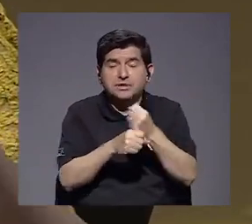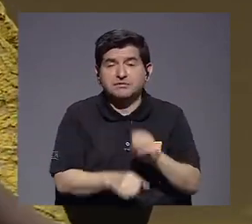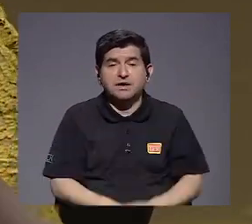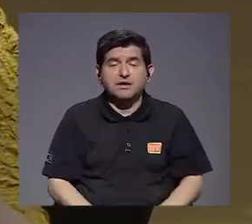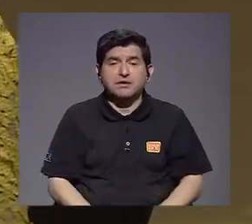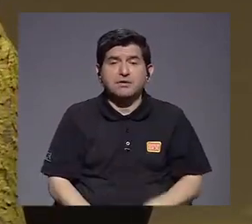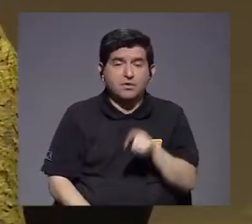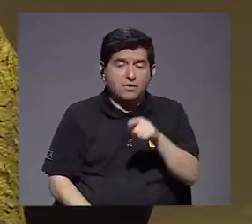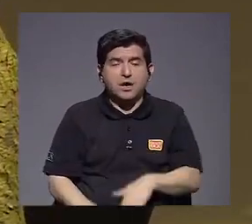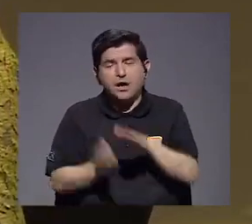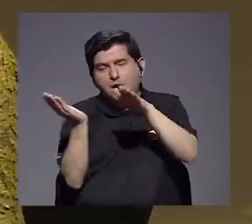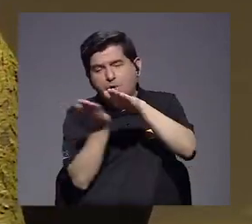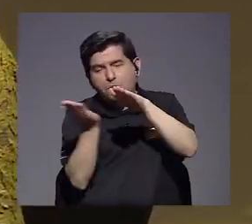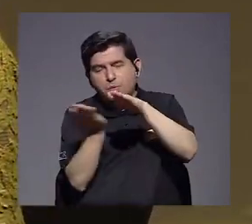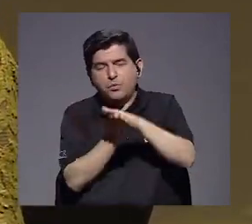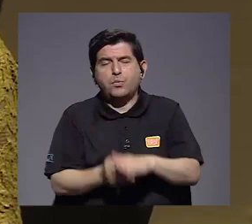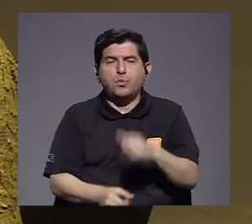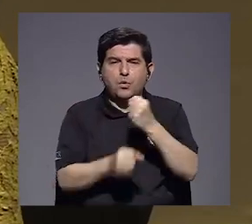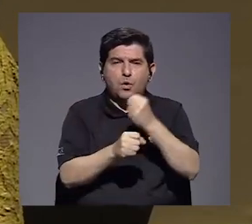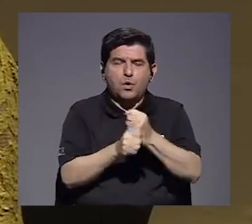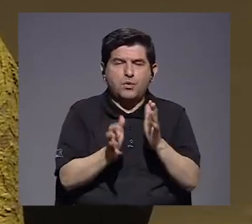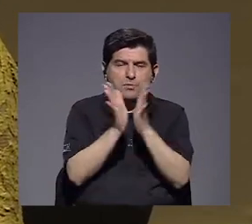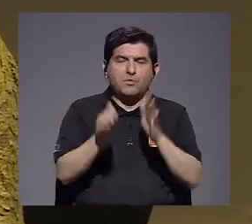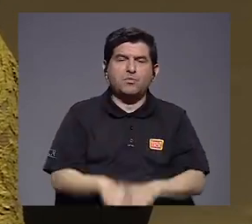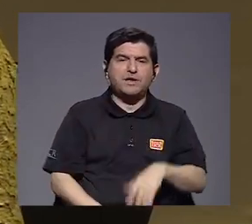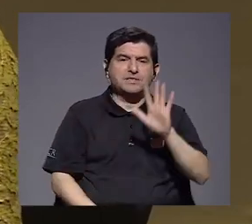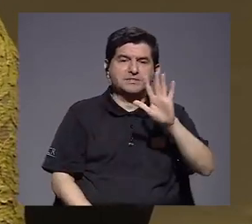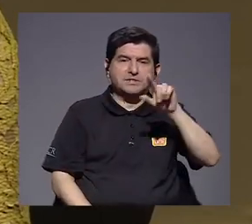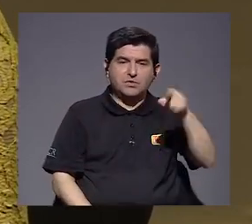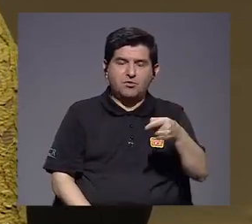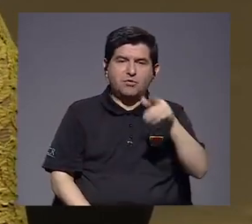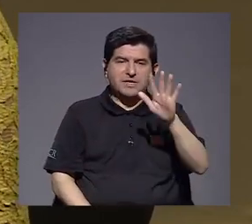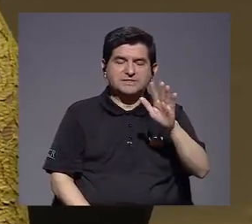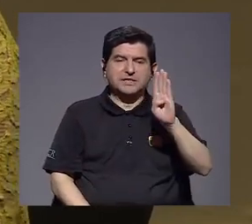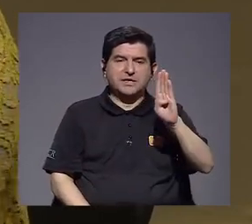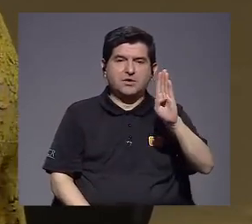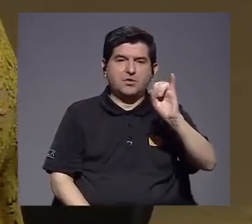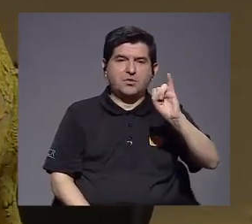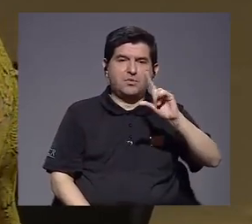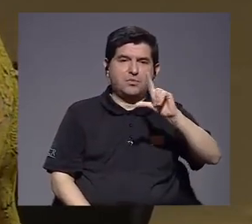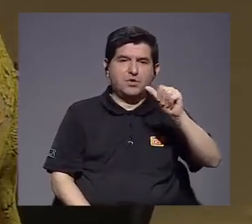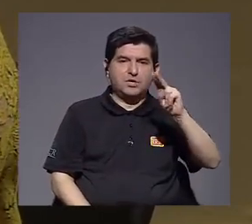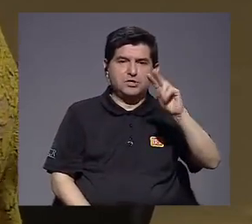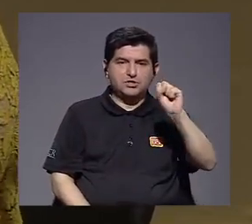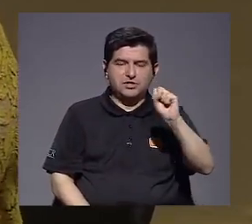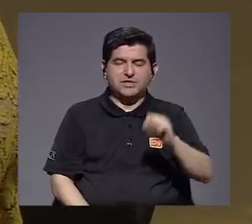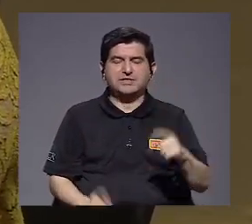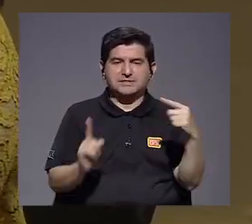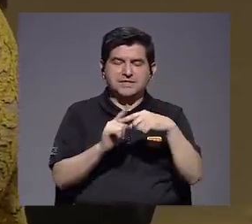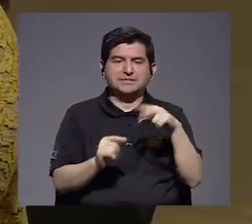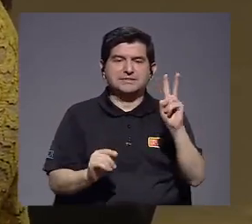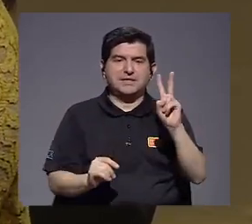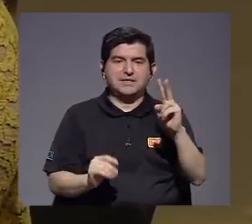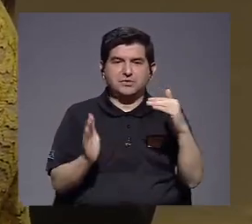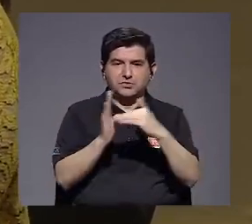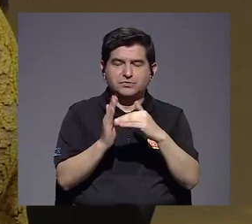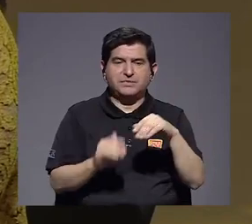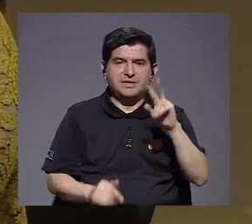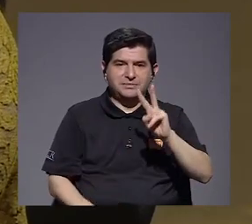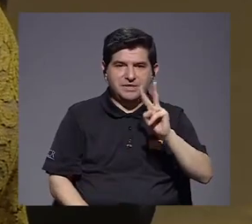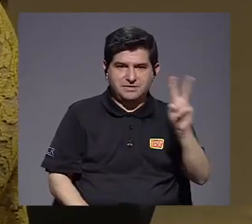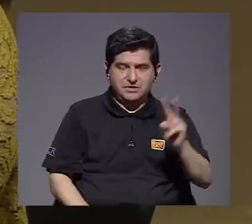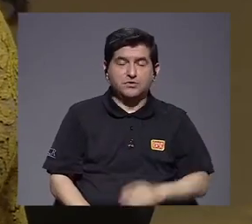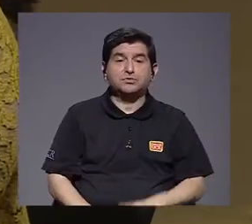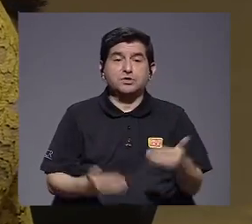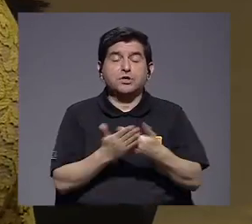el portafolio completo de inversión pública es 5,5 billones hasta el 2022. Y hay un programa nuevo de